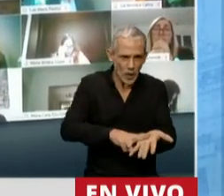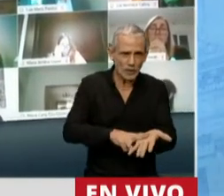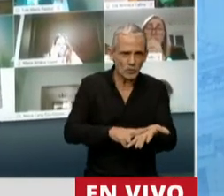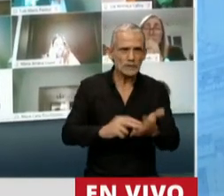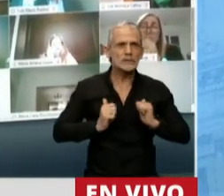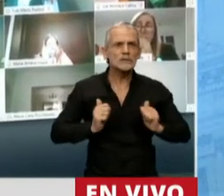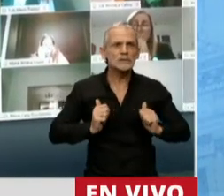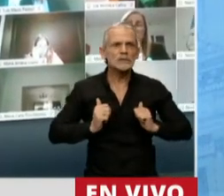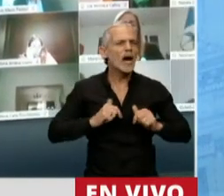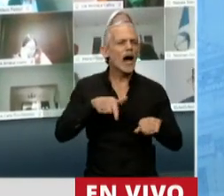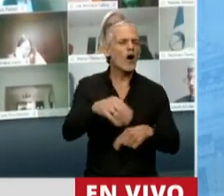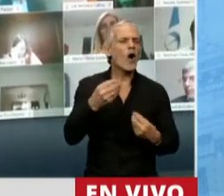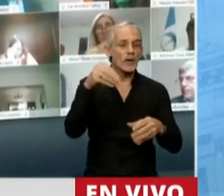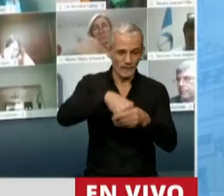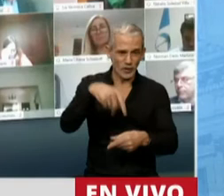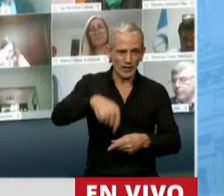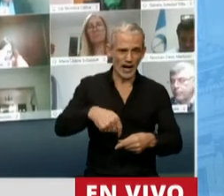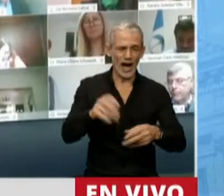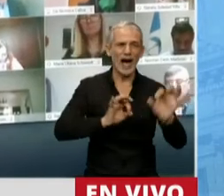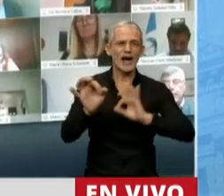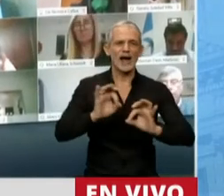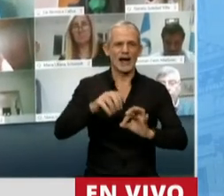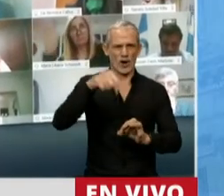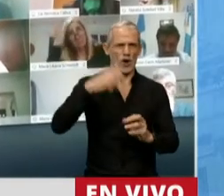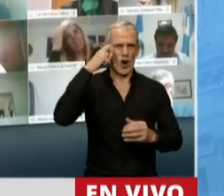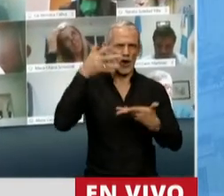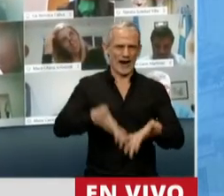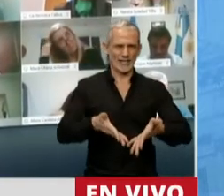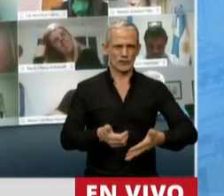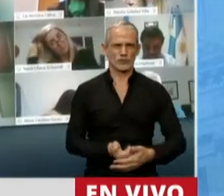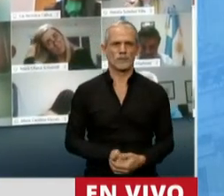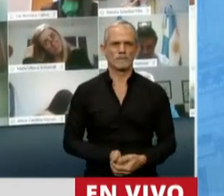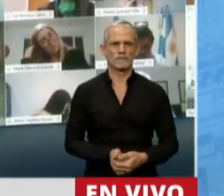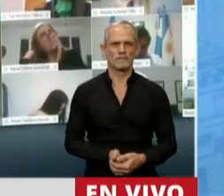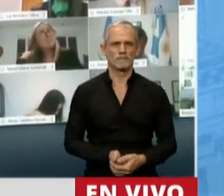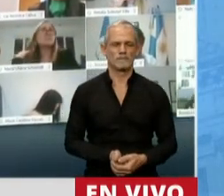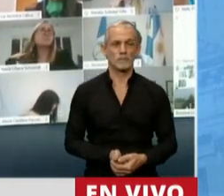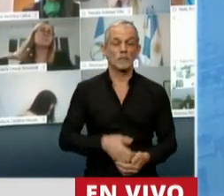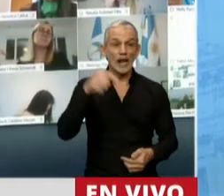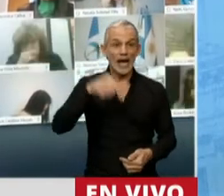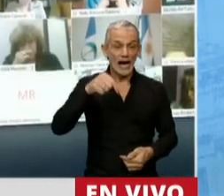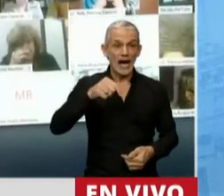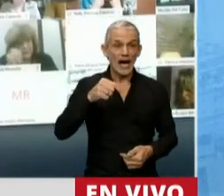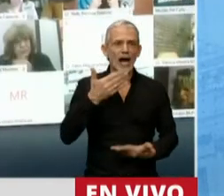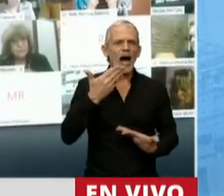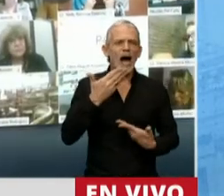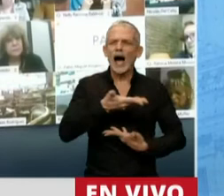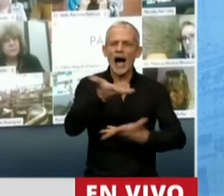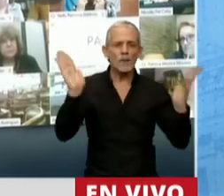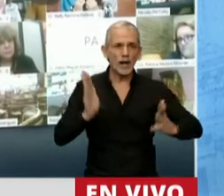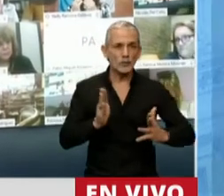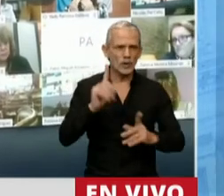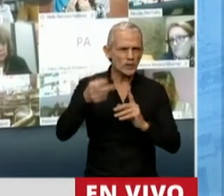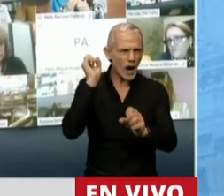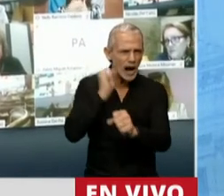pendientes de lo que hoy se vote en este Congreso. Le estamos hablando a esos